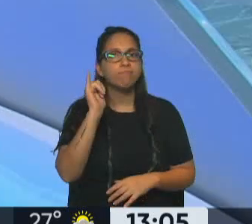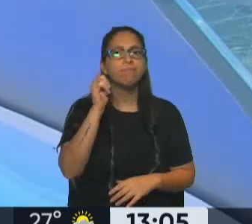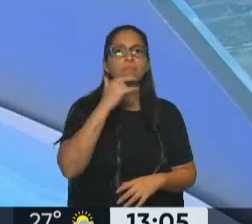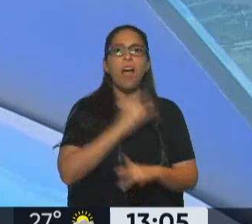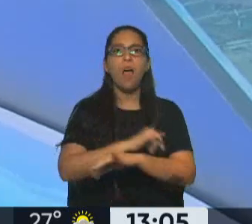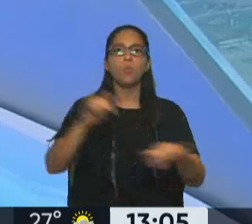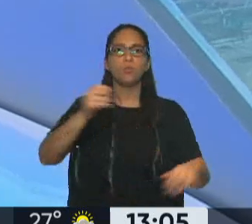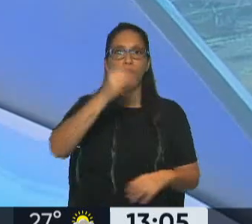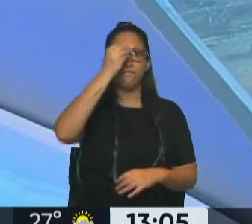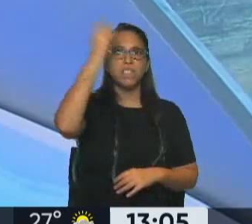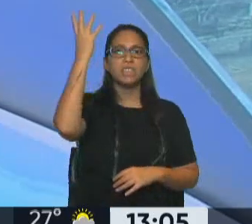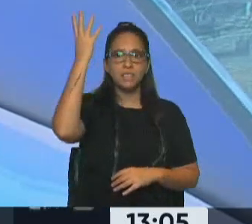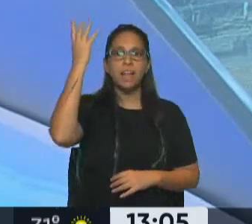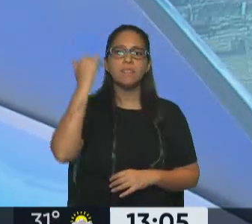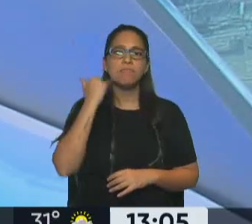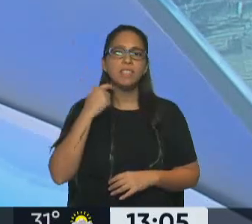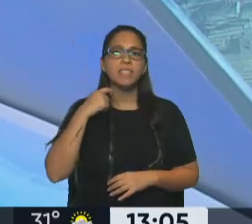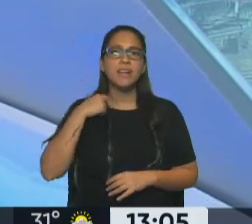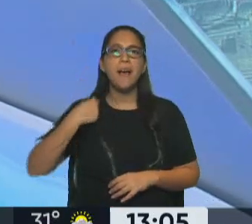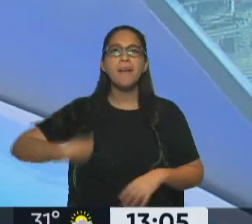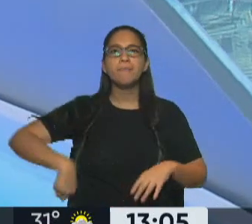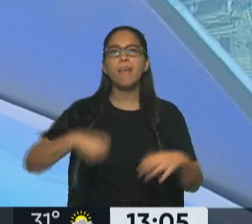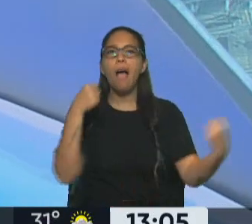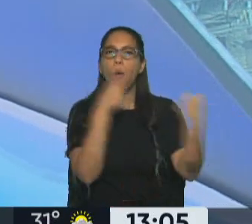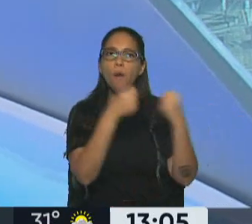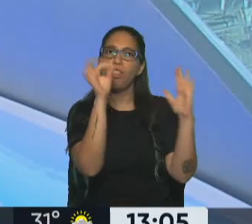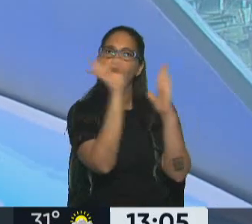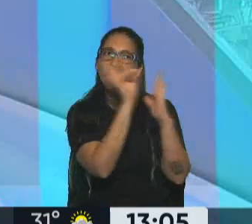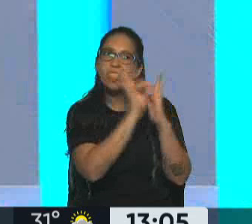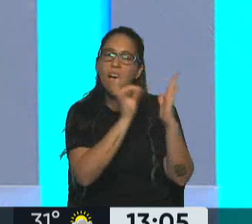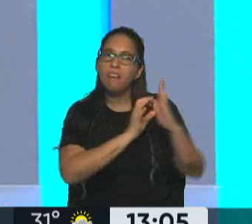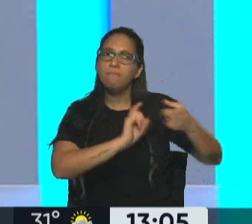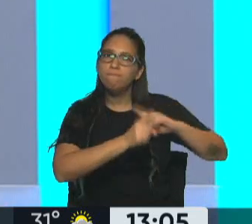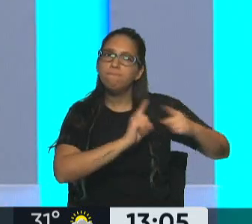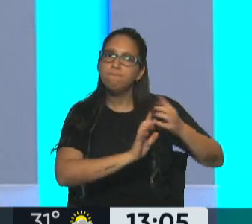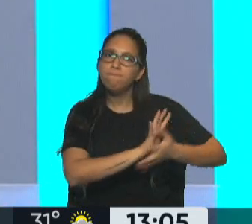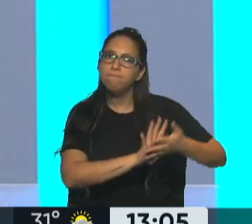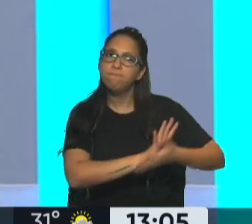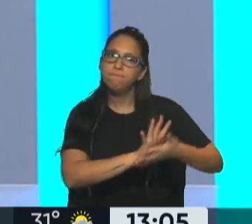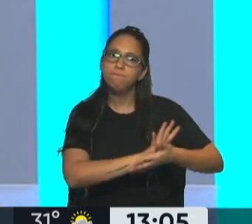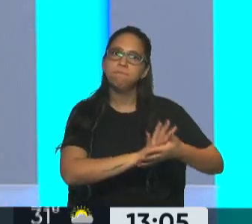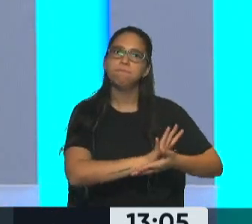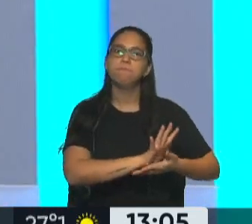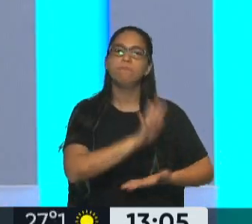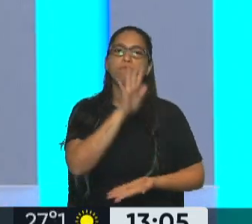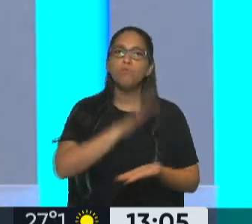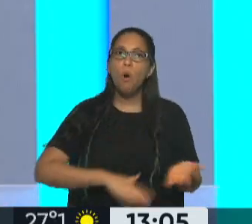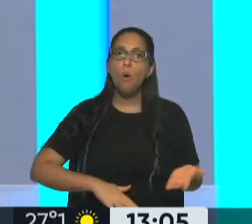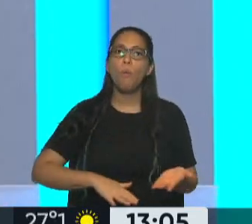oficial, estarían ultimando los detalles del acuerdo que tienen que ver obviamente con la